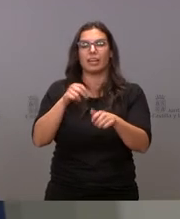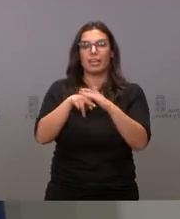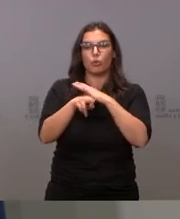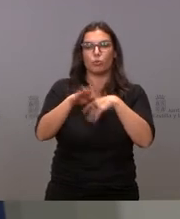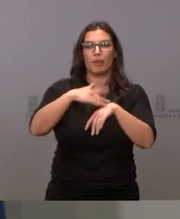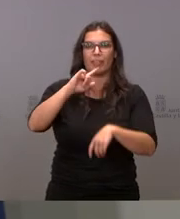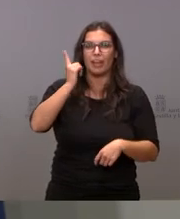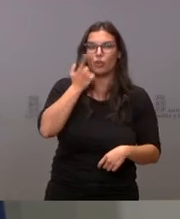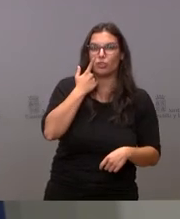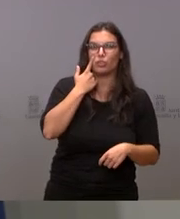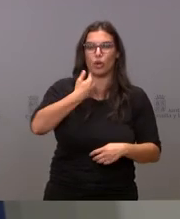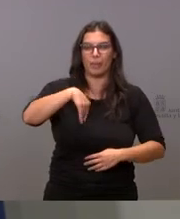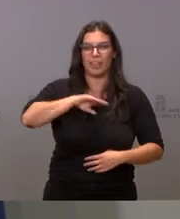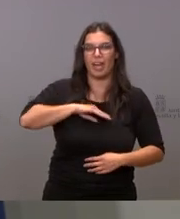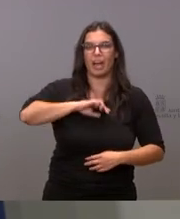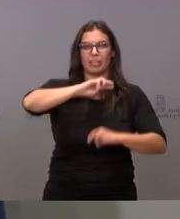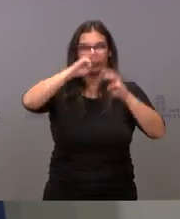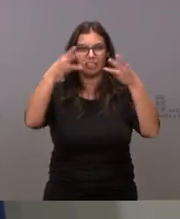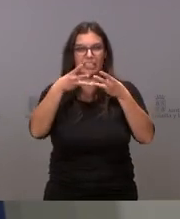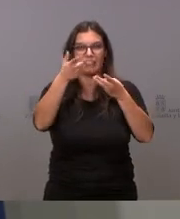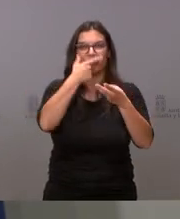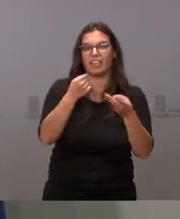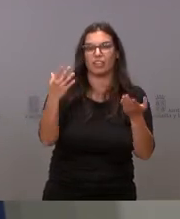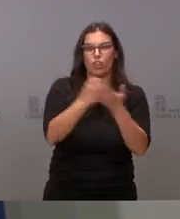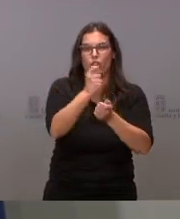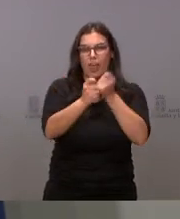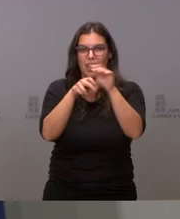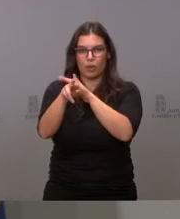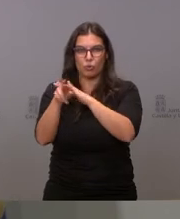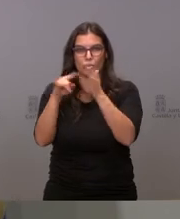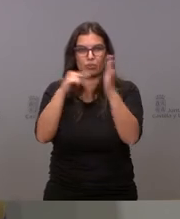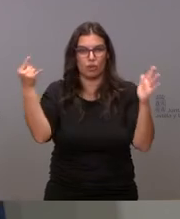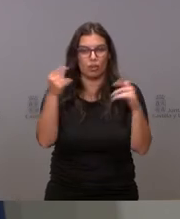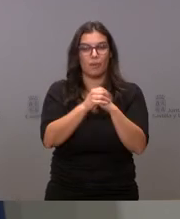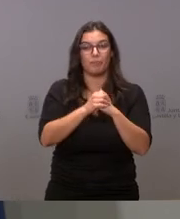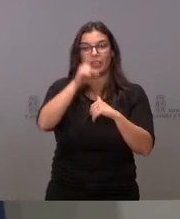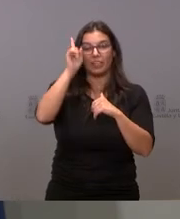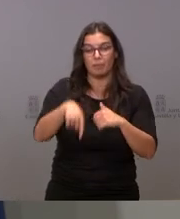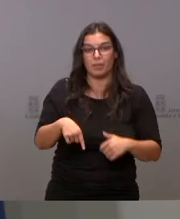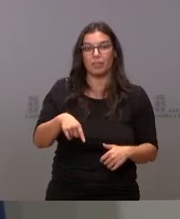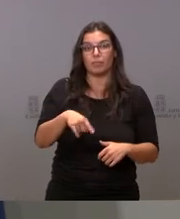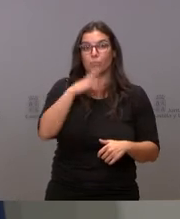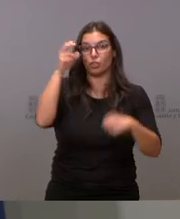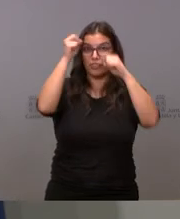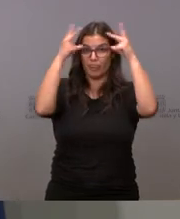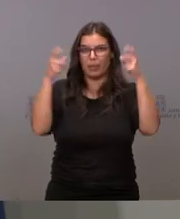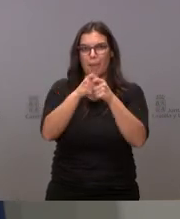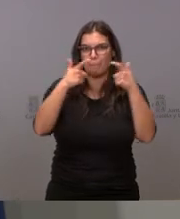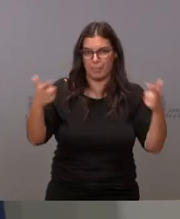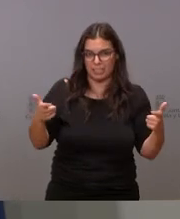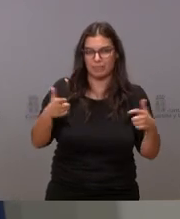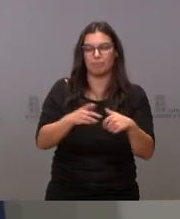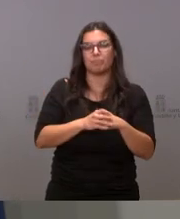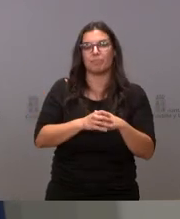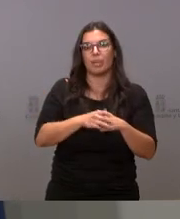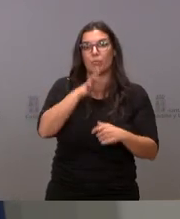resolutiva y de conectividad y por eso vamos a aumentar el número de enfermeras y por eso también